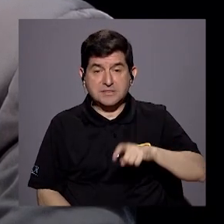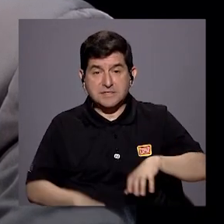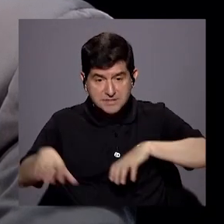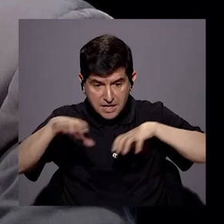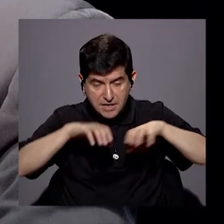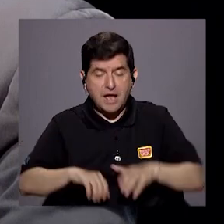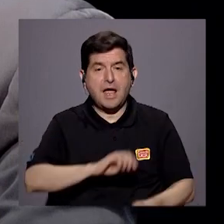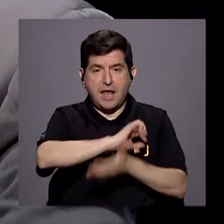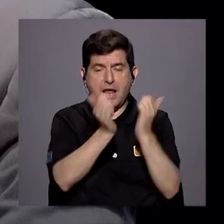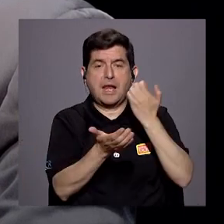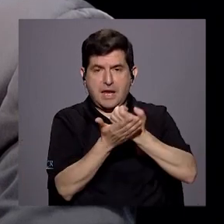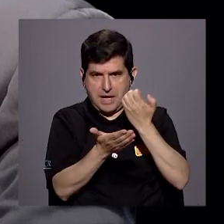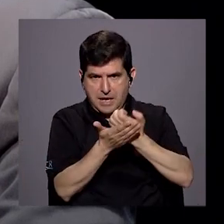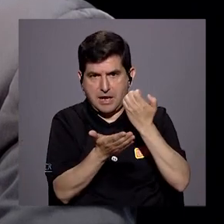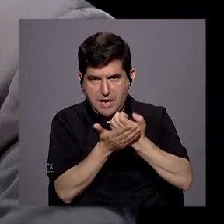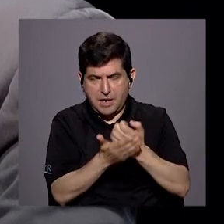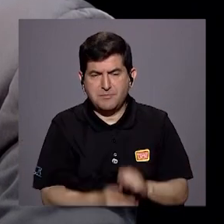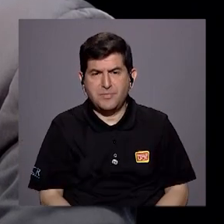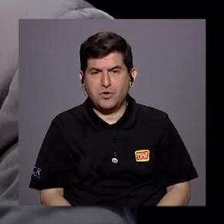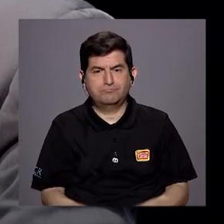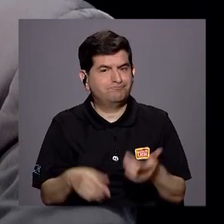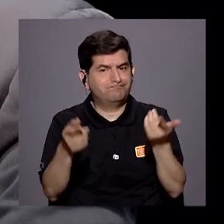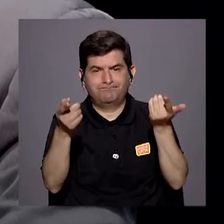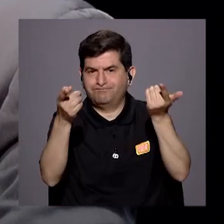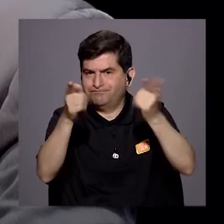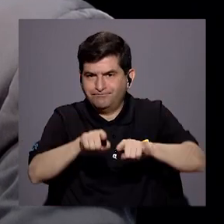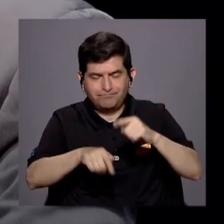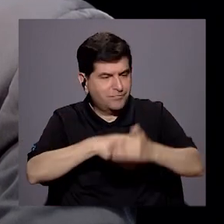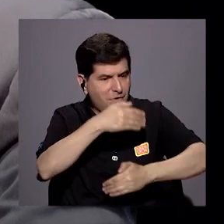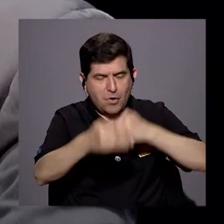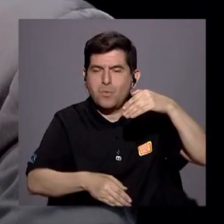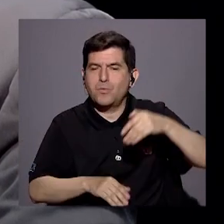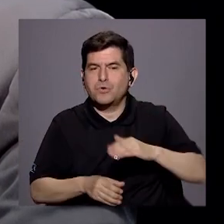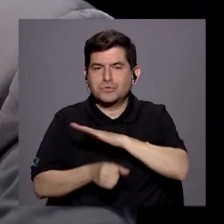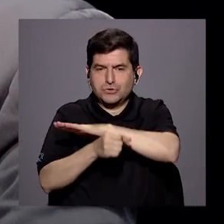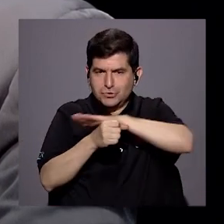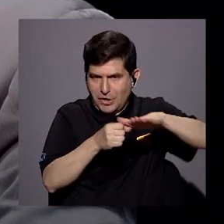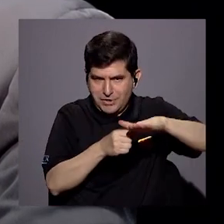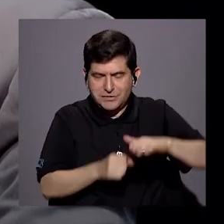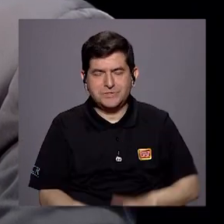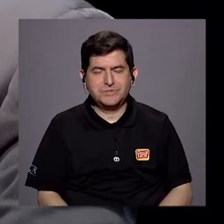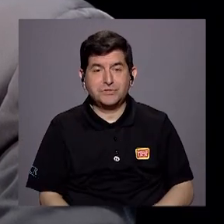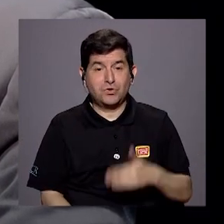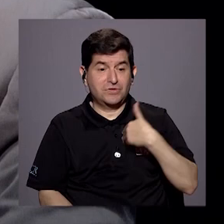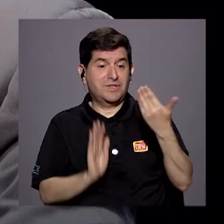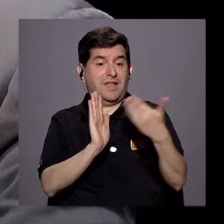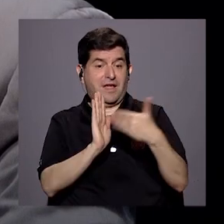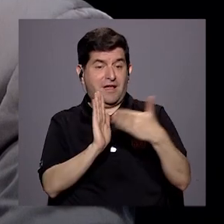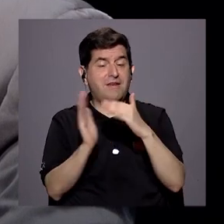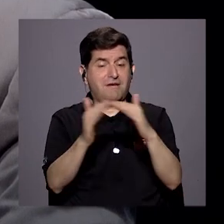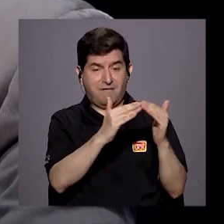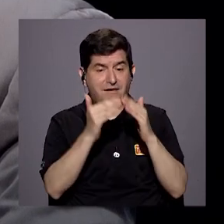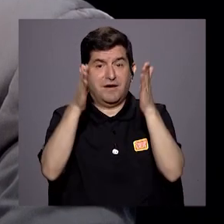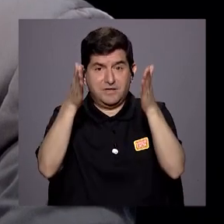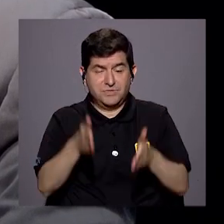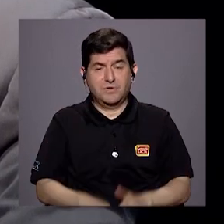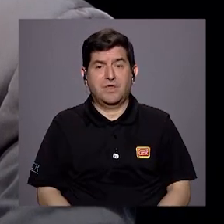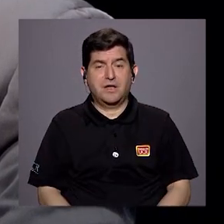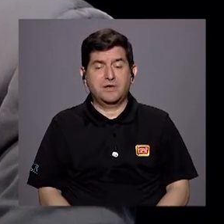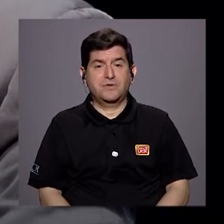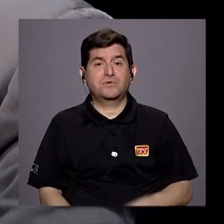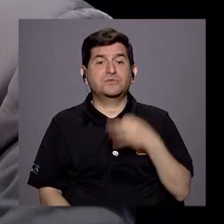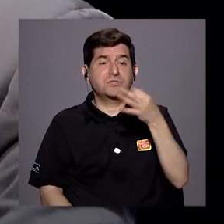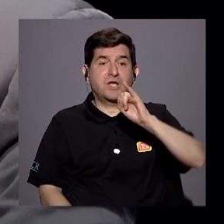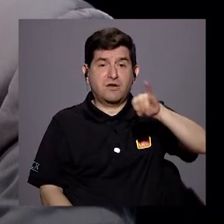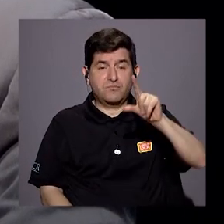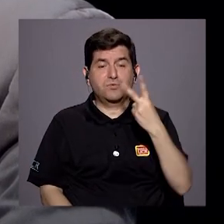debería haber provocado esta reforma fiscal no lleva a un proceso integral que definitivamente tiene una afectación sobre la ciudadanía. En